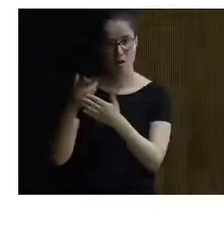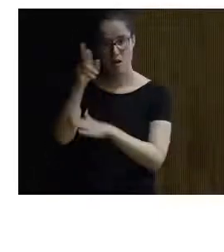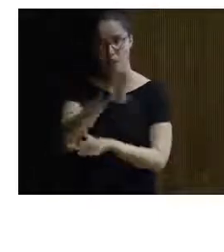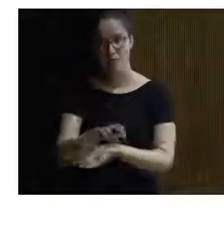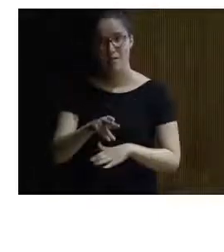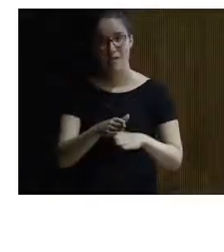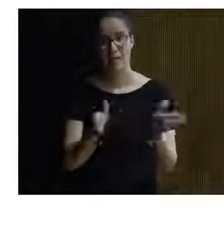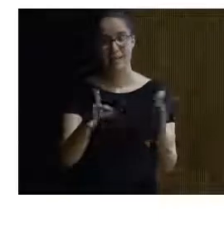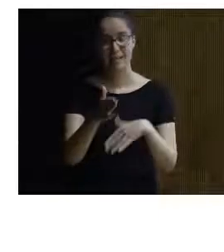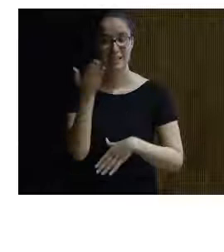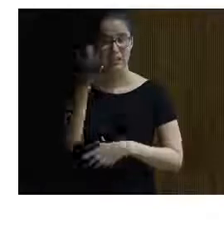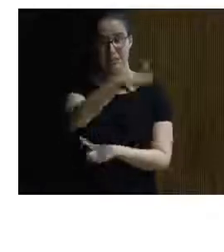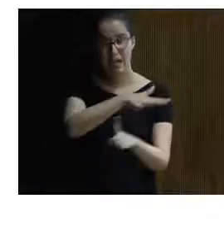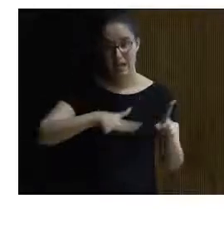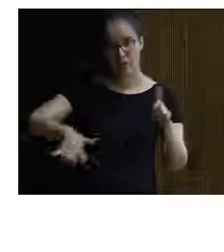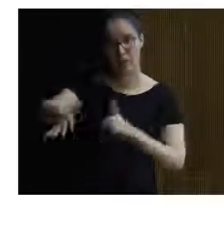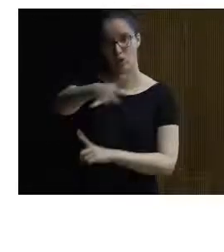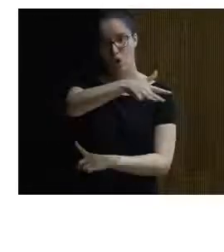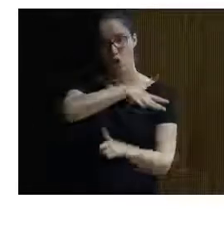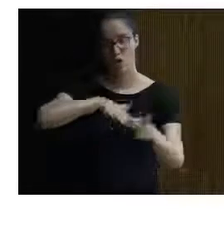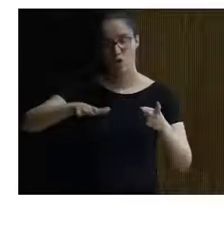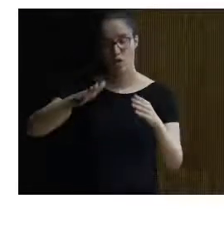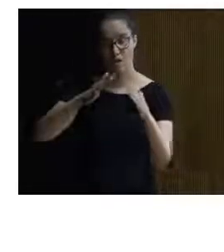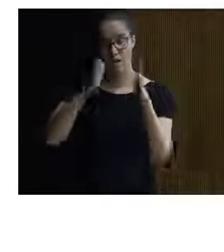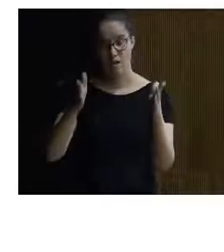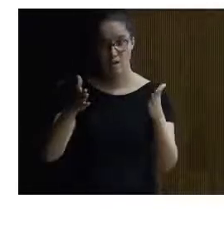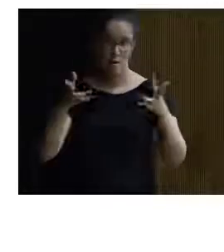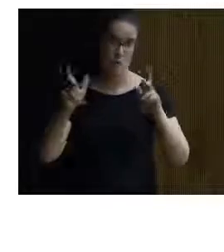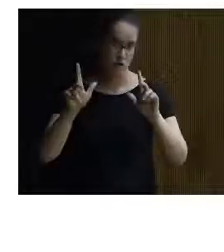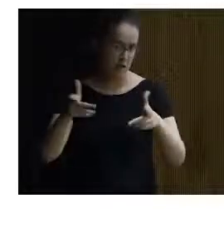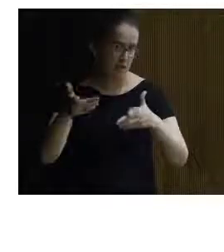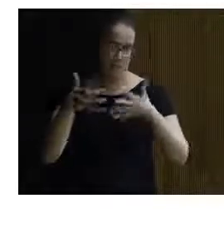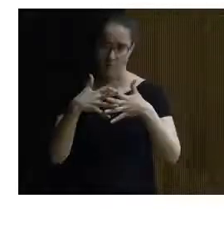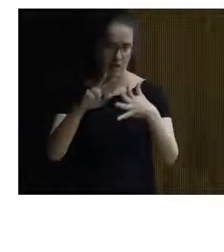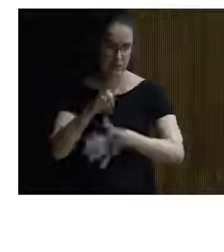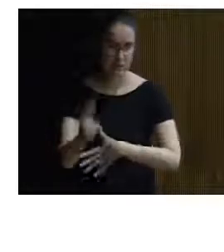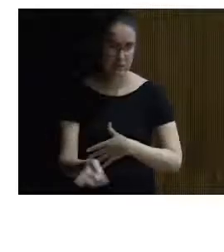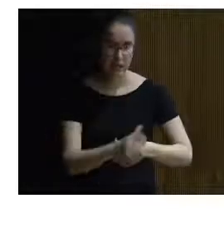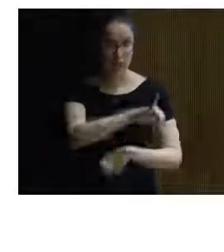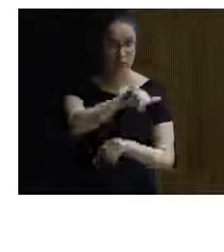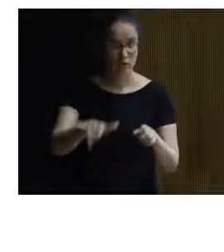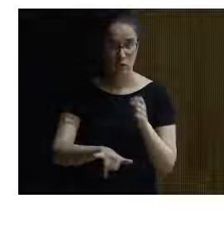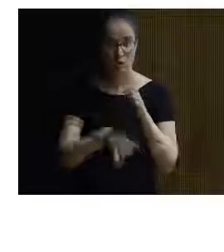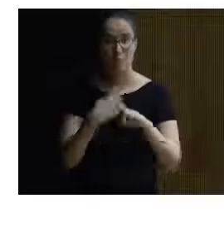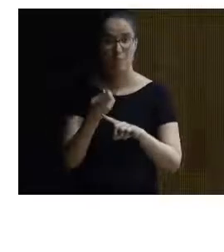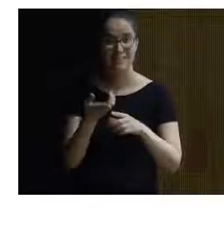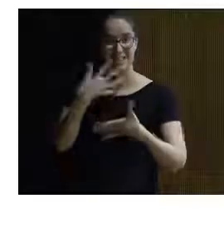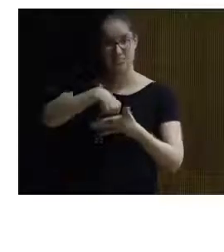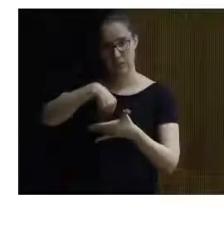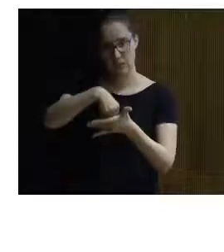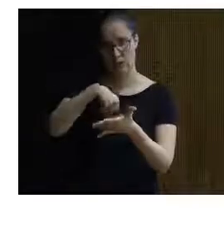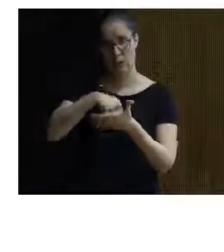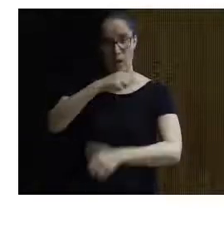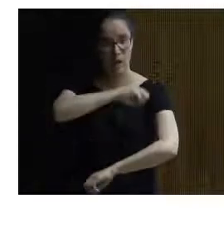estancias, tanto desde el entorno que rodea al alojamiento o al establecimiento, como luego el espacio interior, la